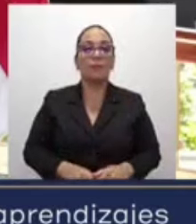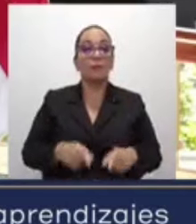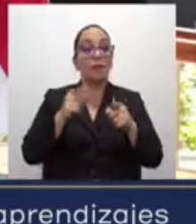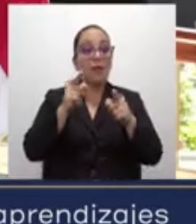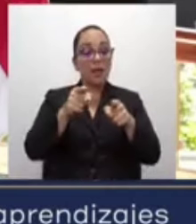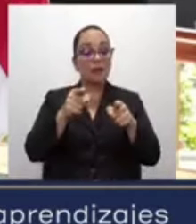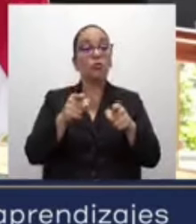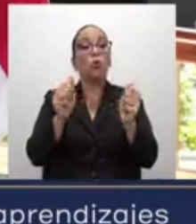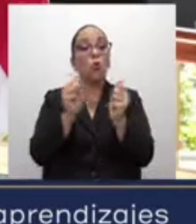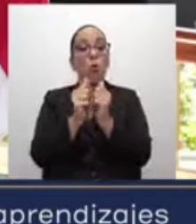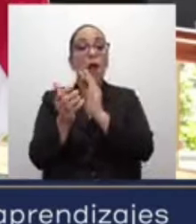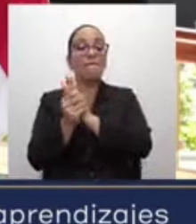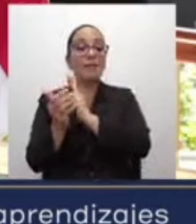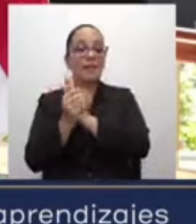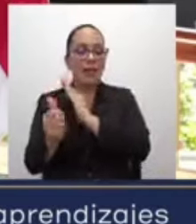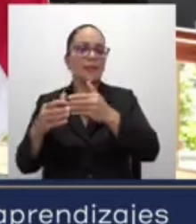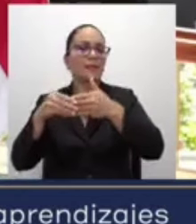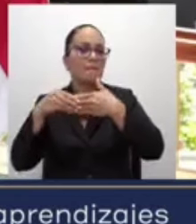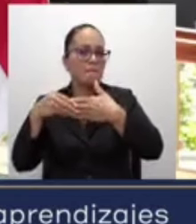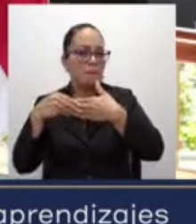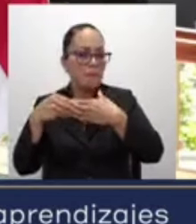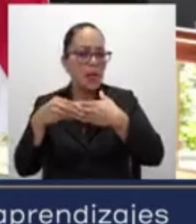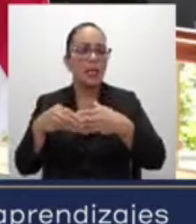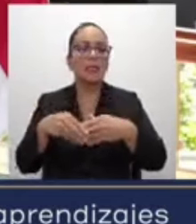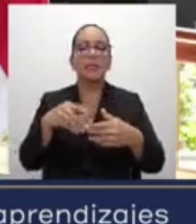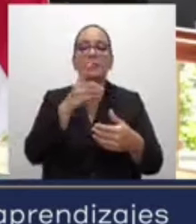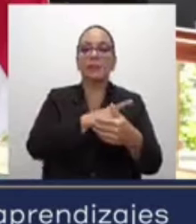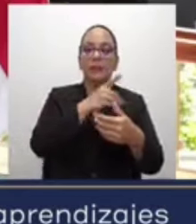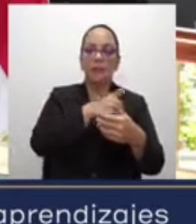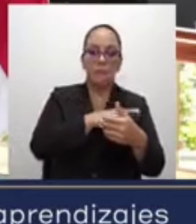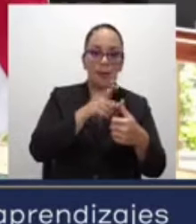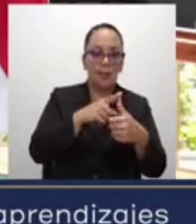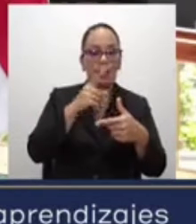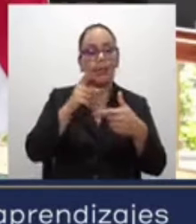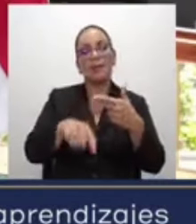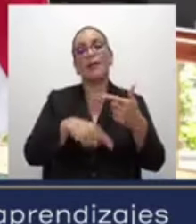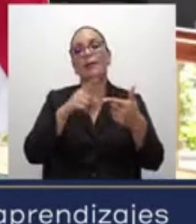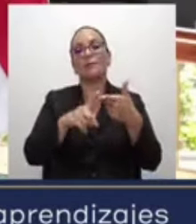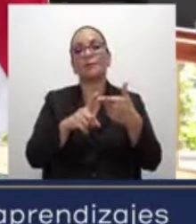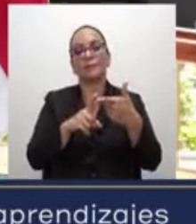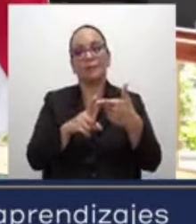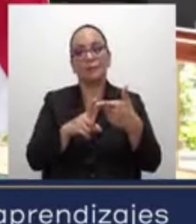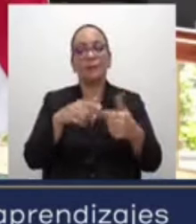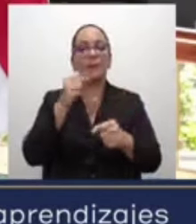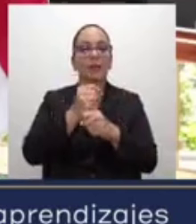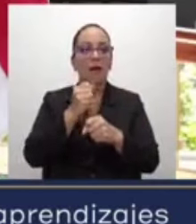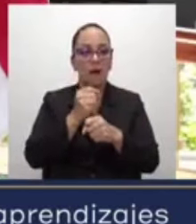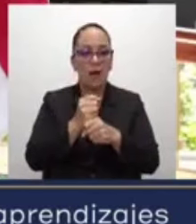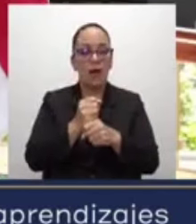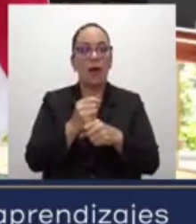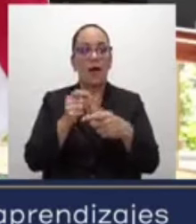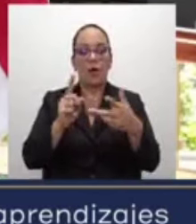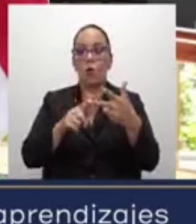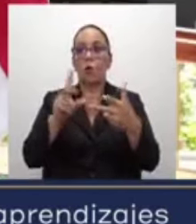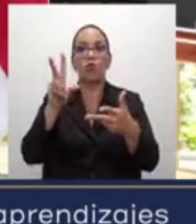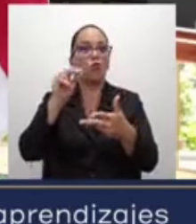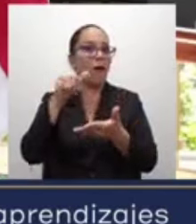con las habilidades blandas de disciplina, de trabajo, de no aflojar,